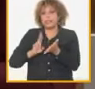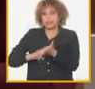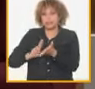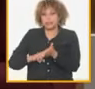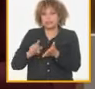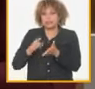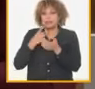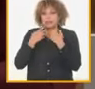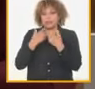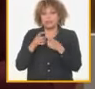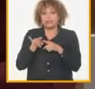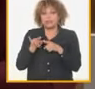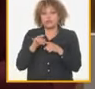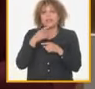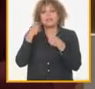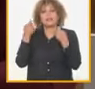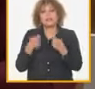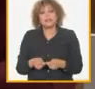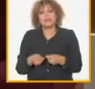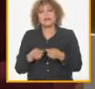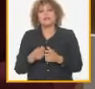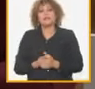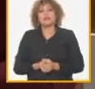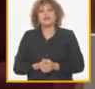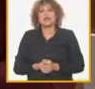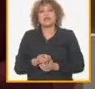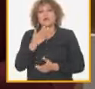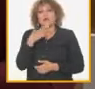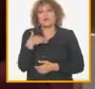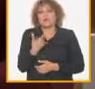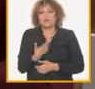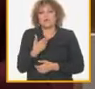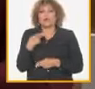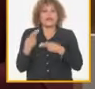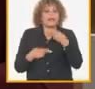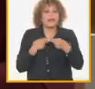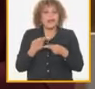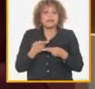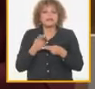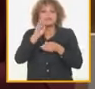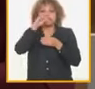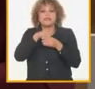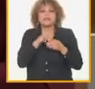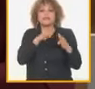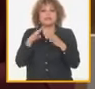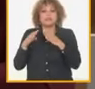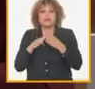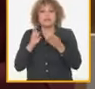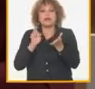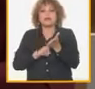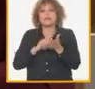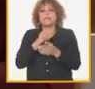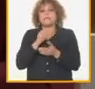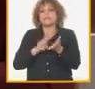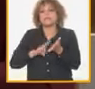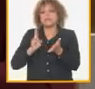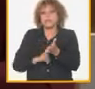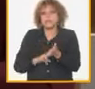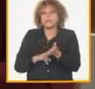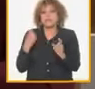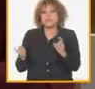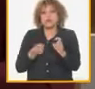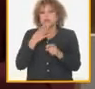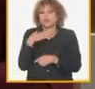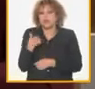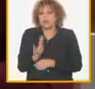yo creo que hay que verlo en el comportamiento ejemplar de los militantes y en su combatividad ante cada uno